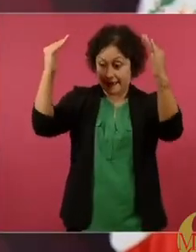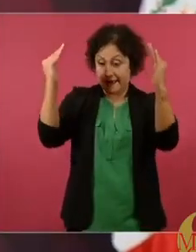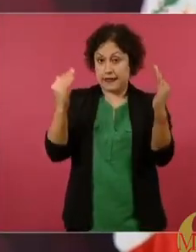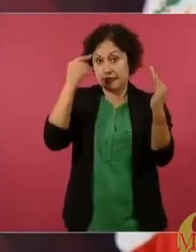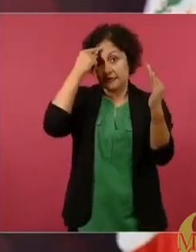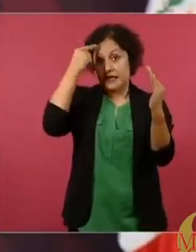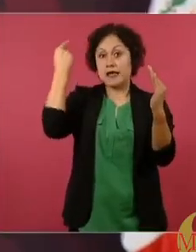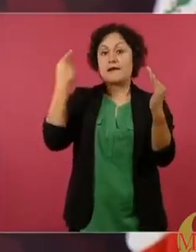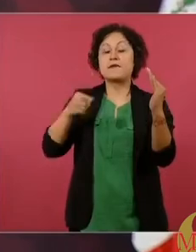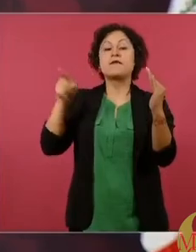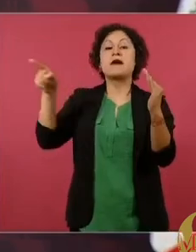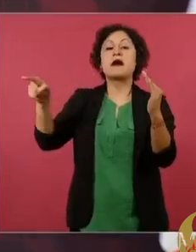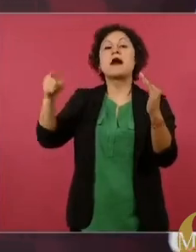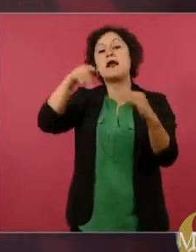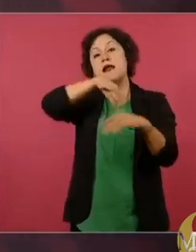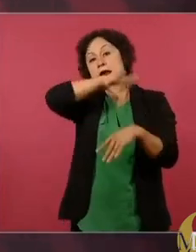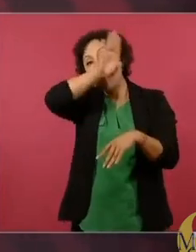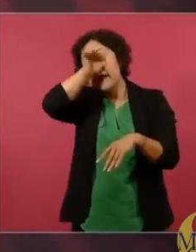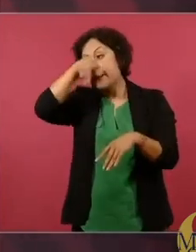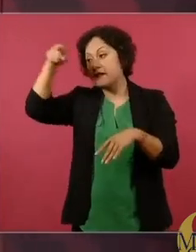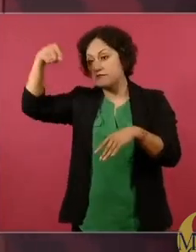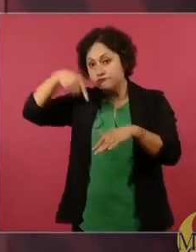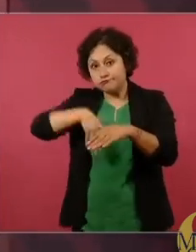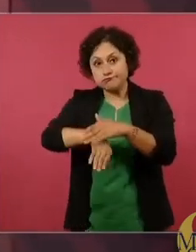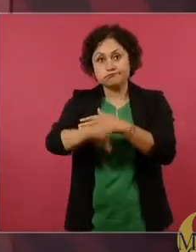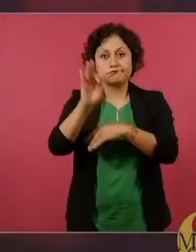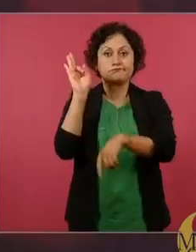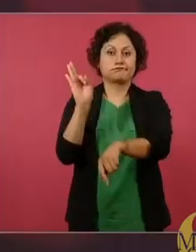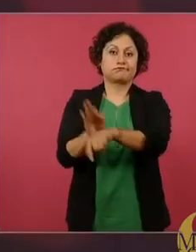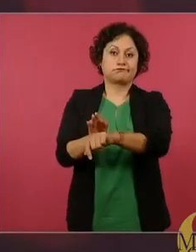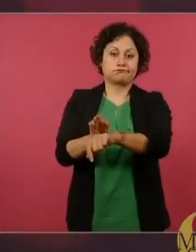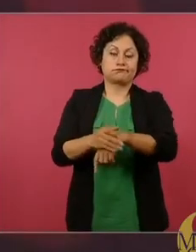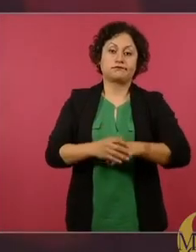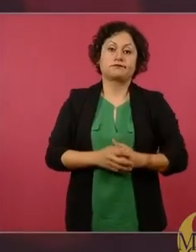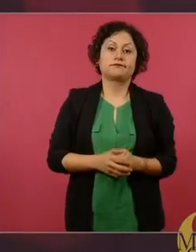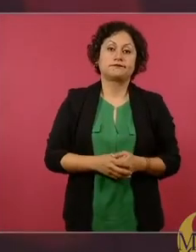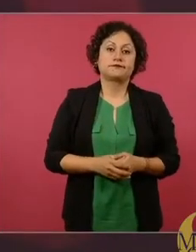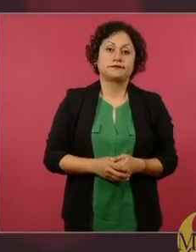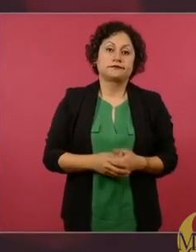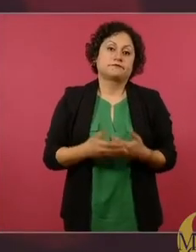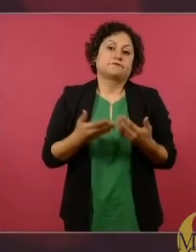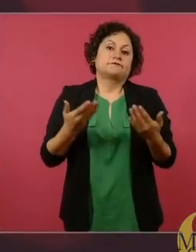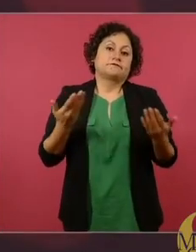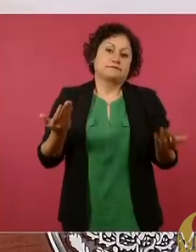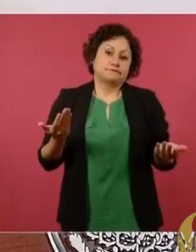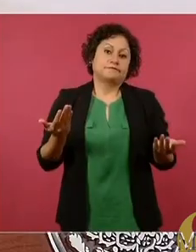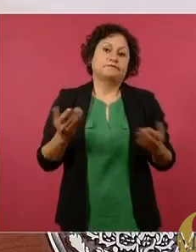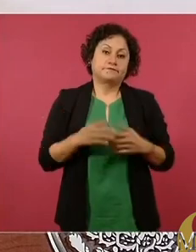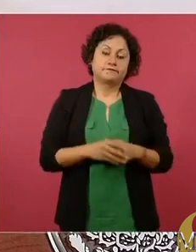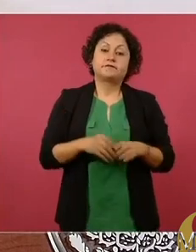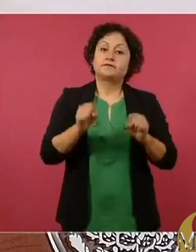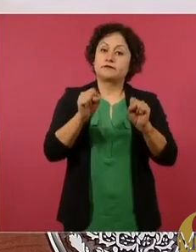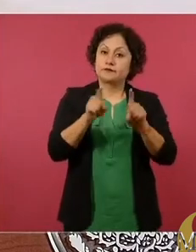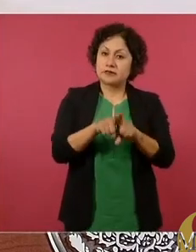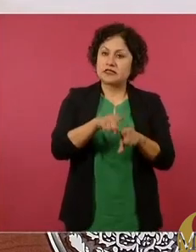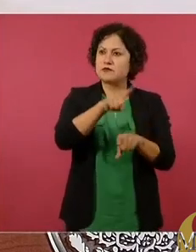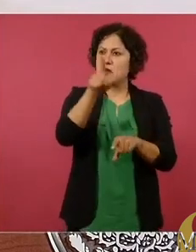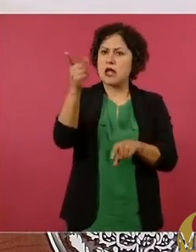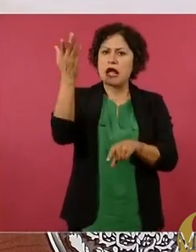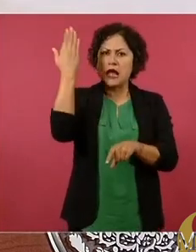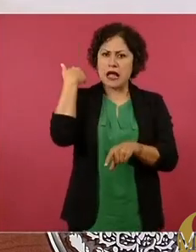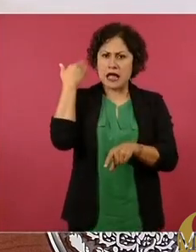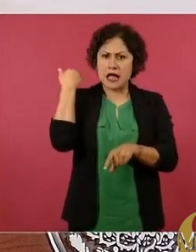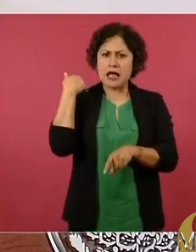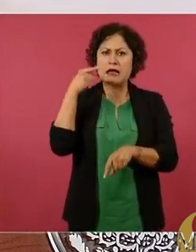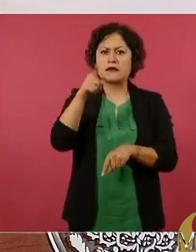elefantes y se hablaba de la mala calidad del agua, de los animales y